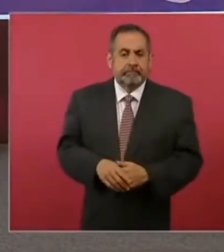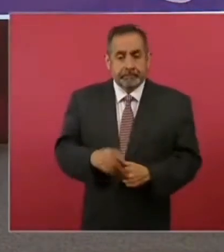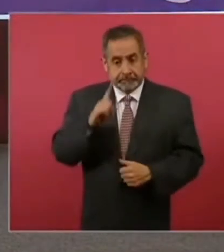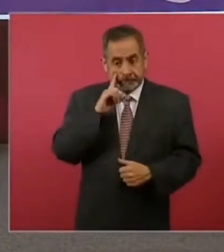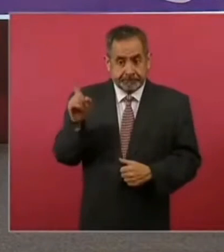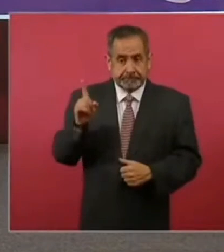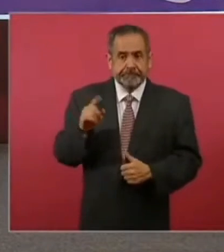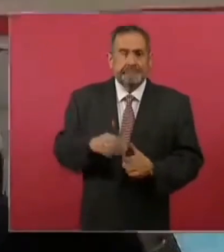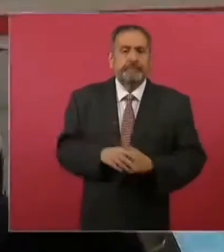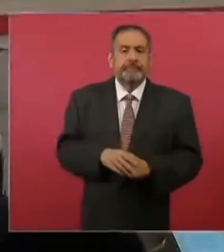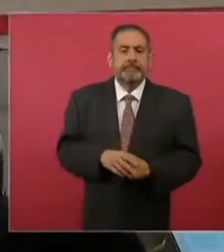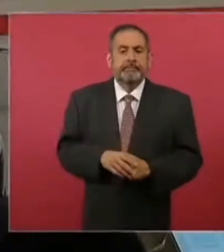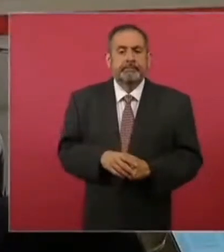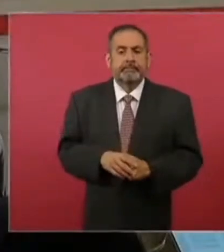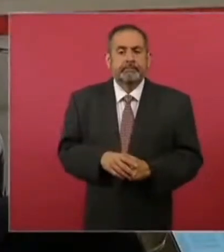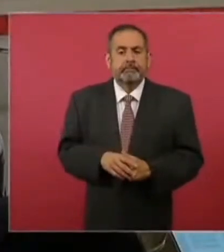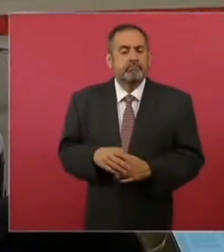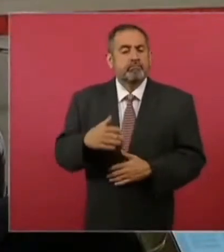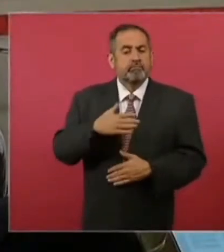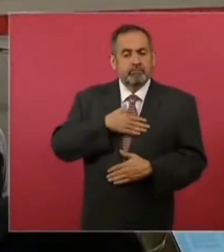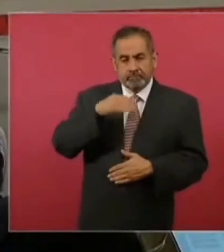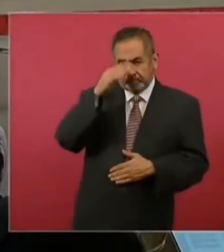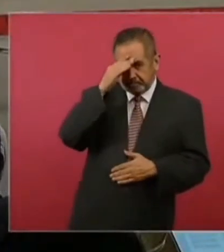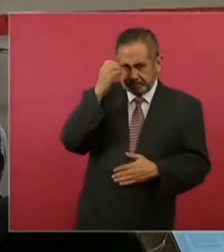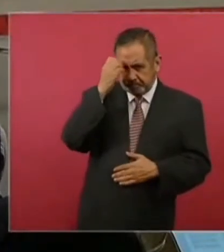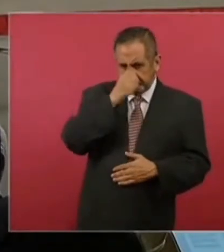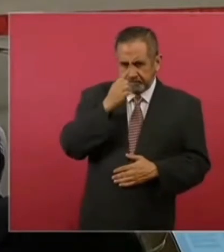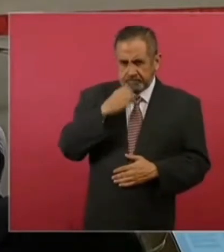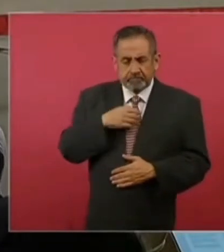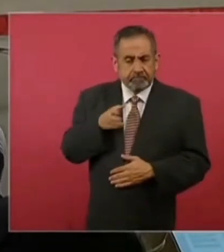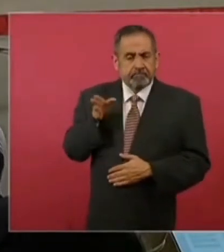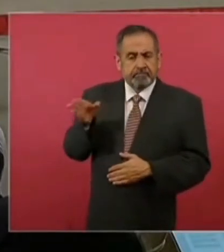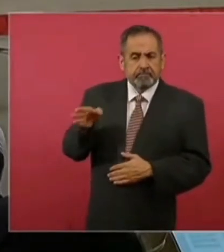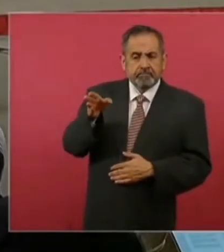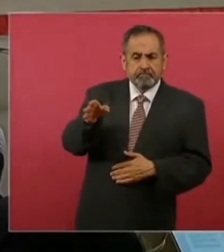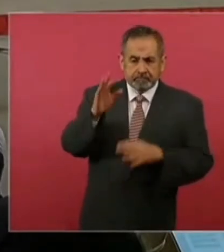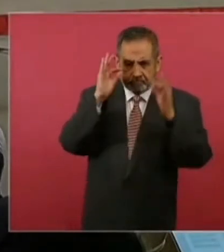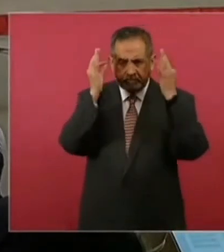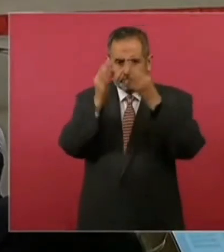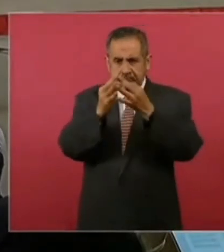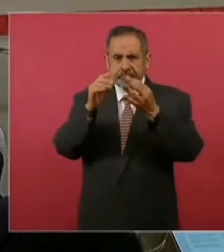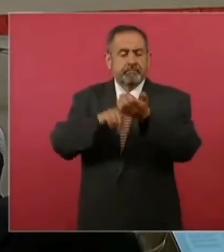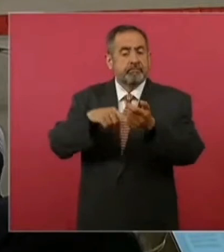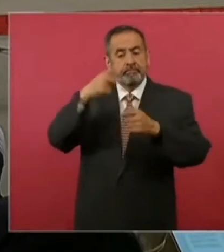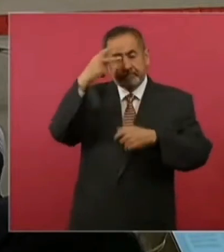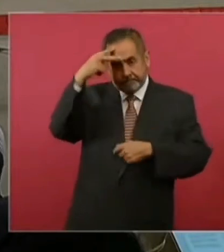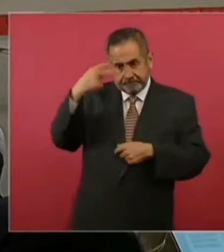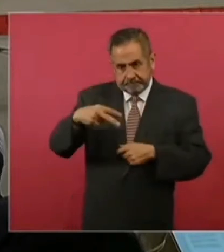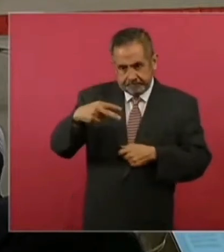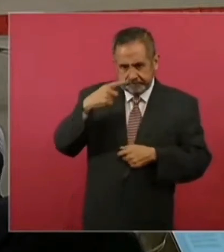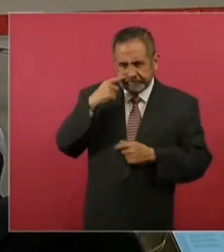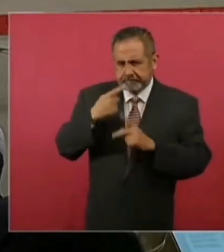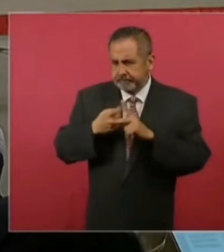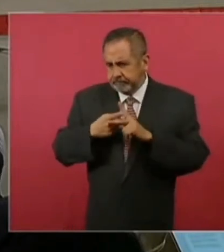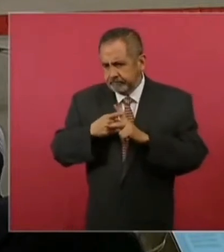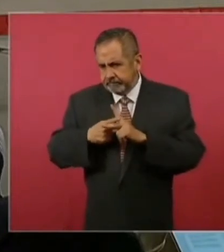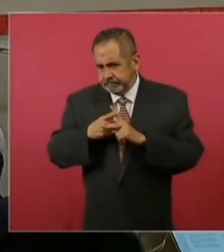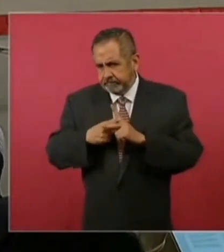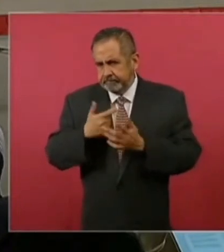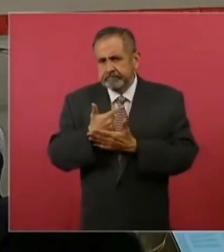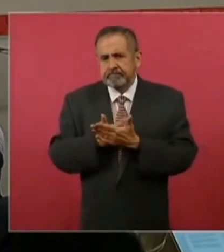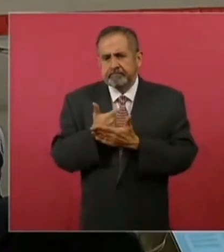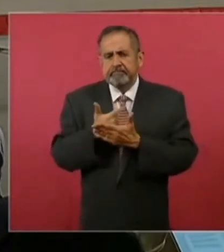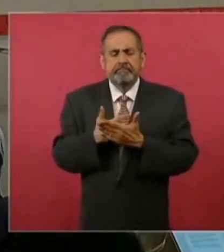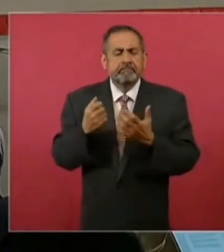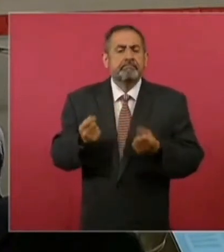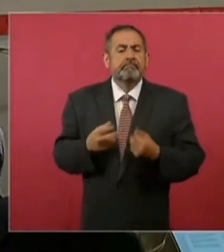a encontrar este análisis que hicimos. Nosotros lo que hicimos fue ir a las estaciones migratorias de México y ver en las estadísticas, hicimos un